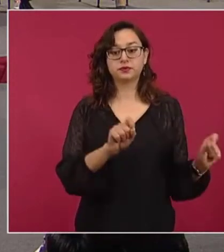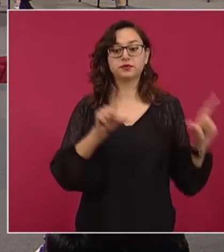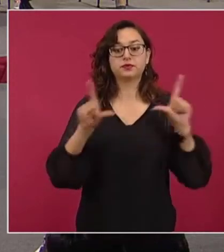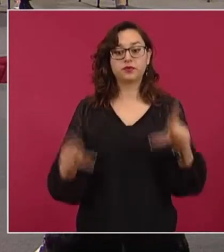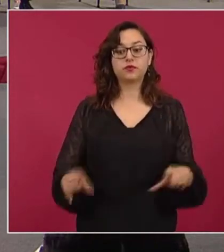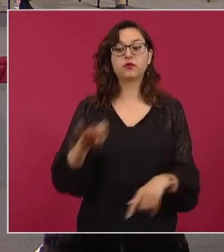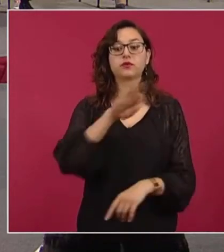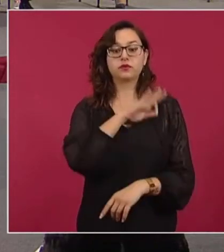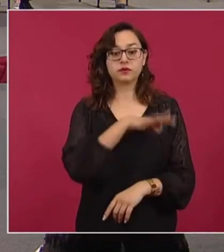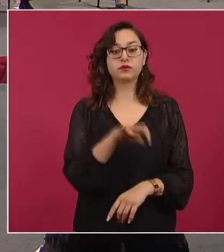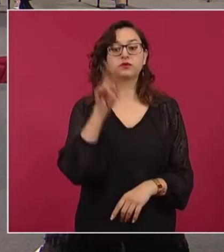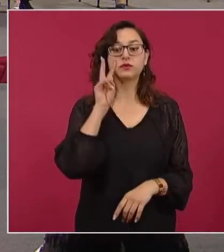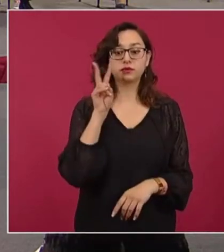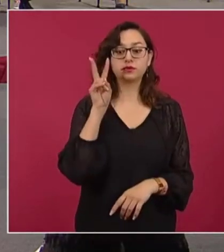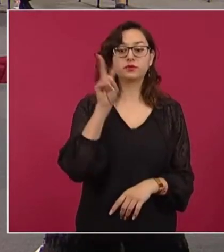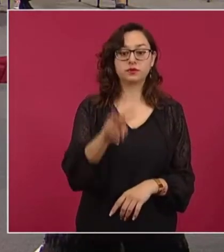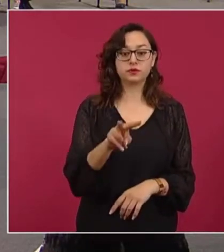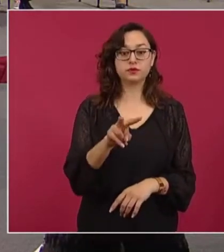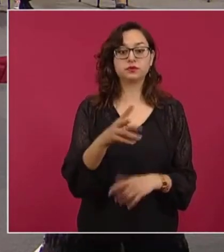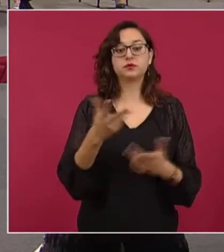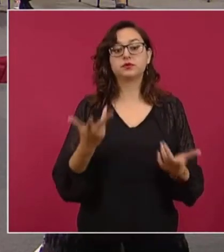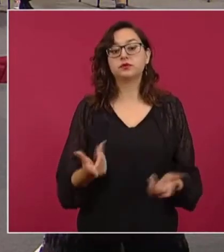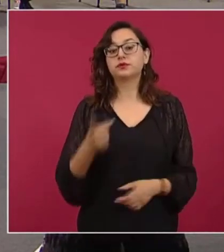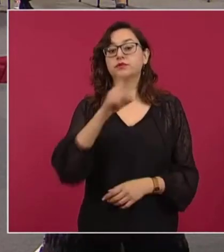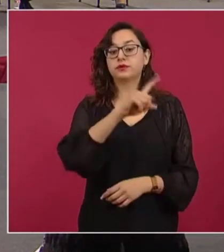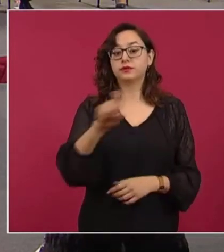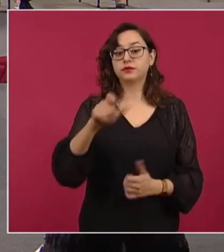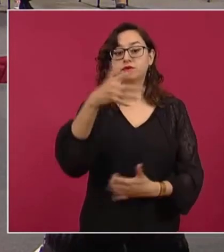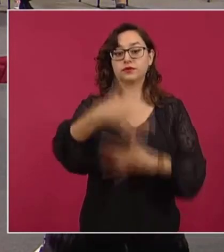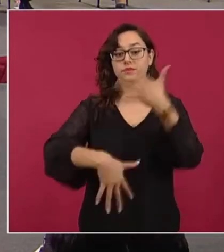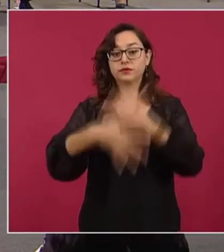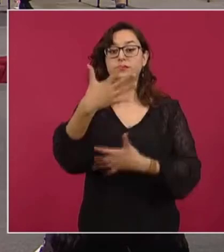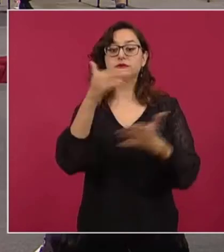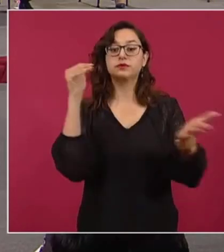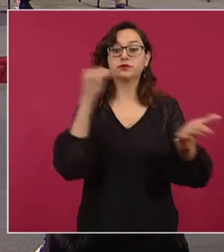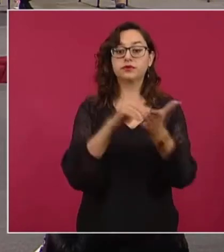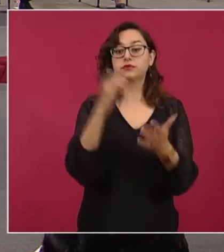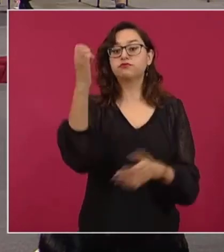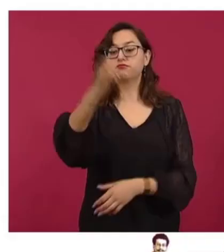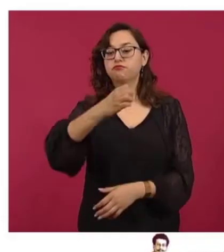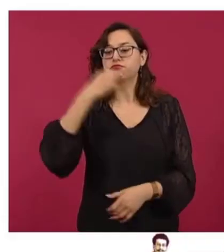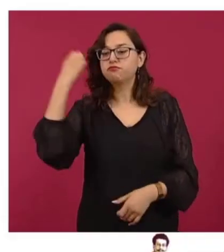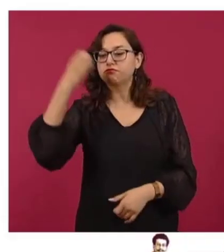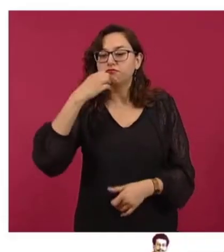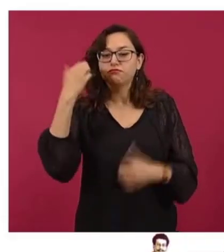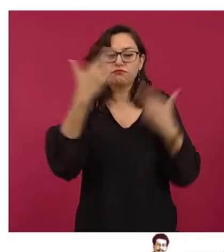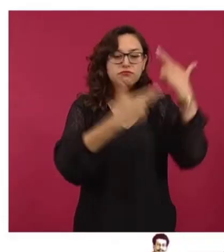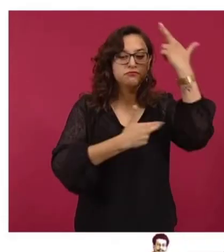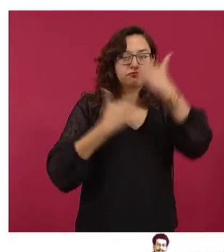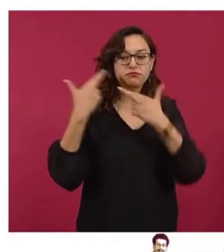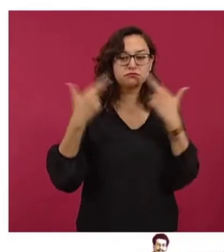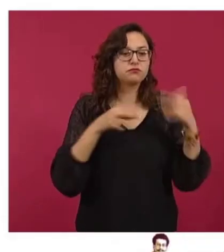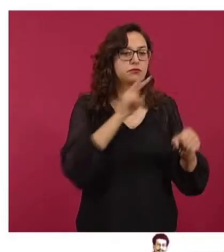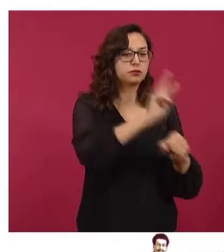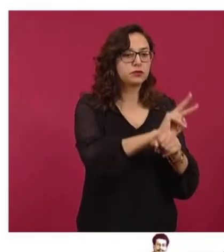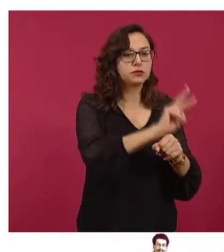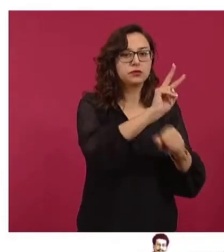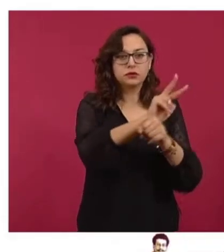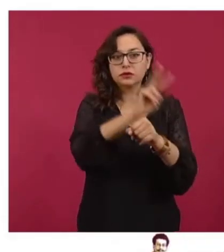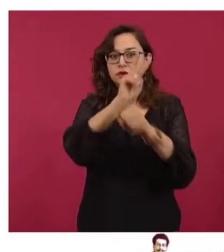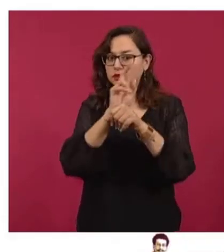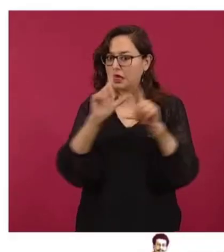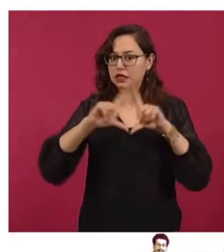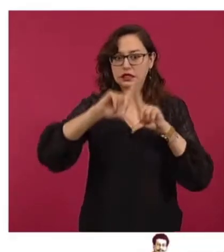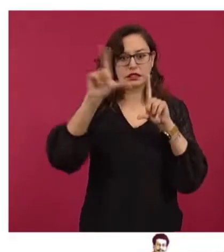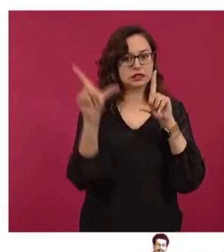podemos ver ahí de un monitoreo de más de 115 mil escuelas que representan la muestra a nivel nacional